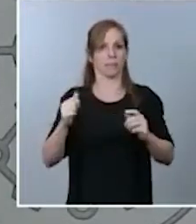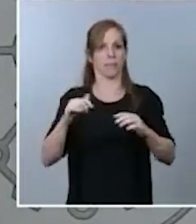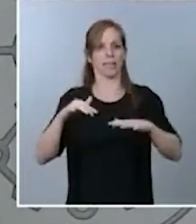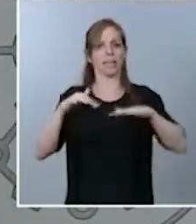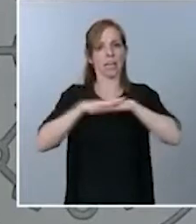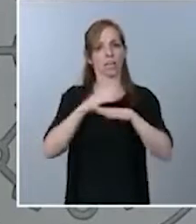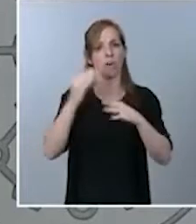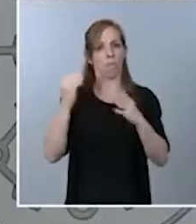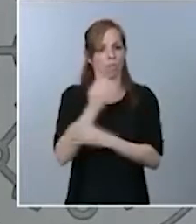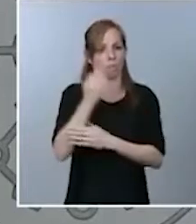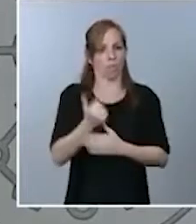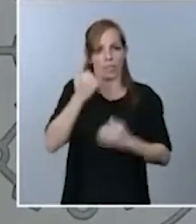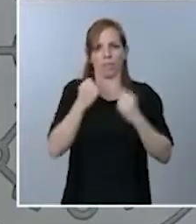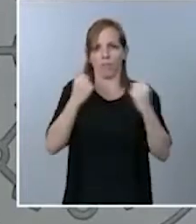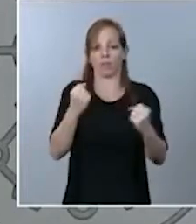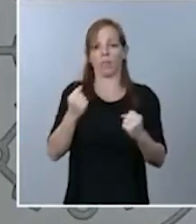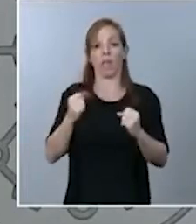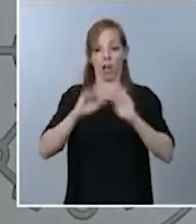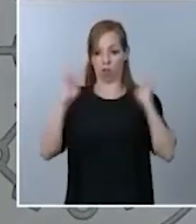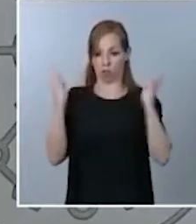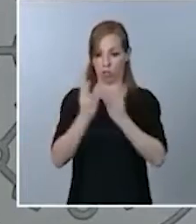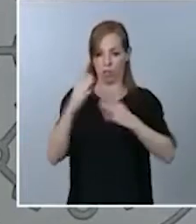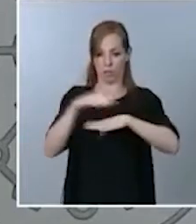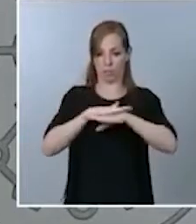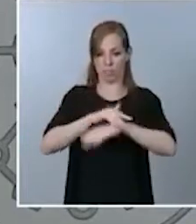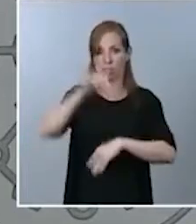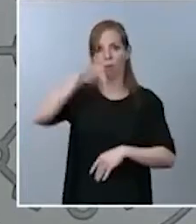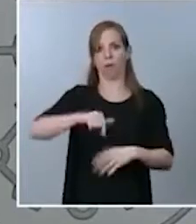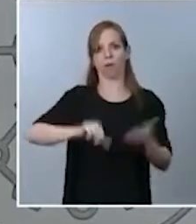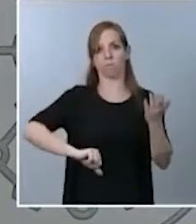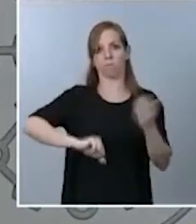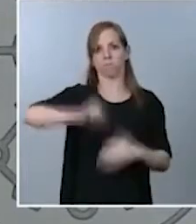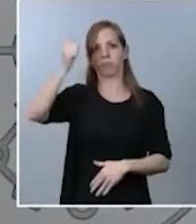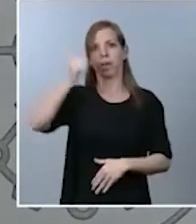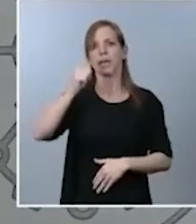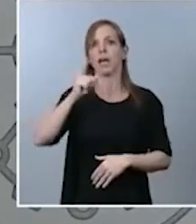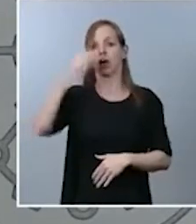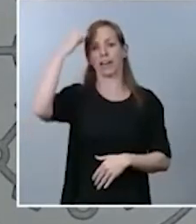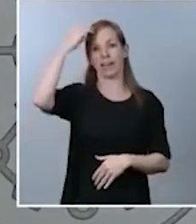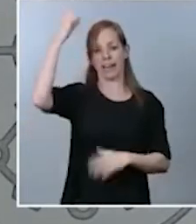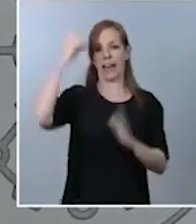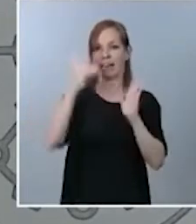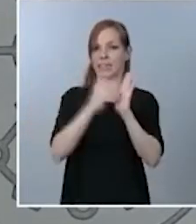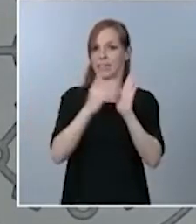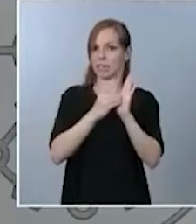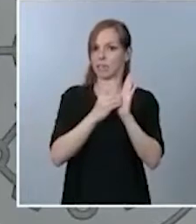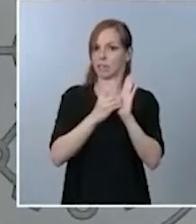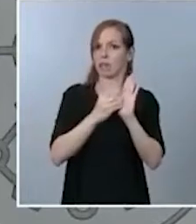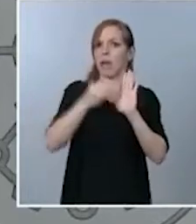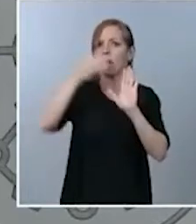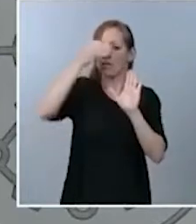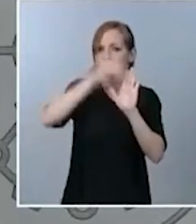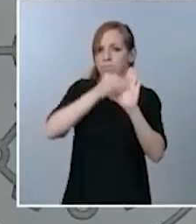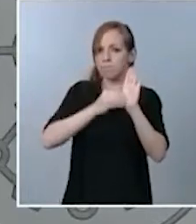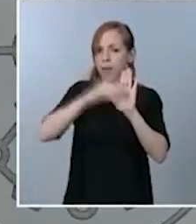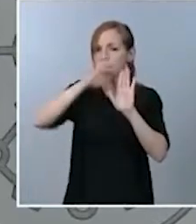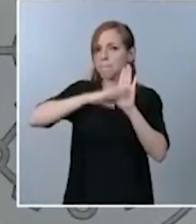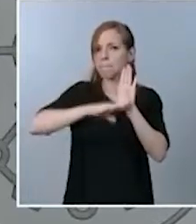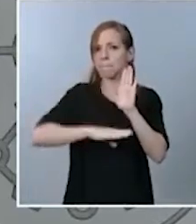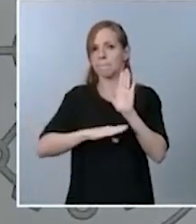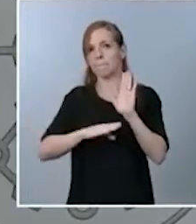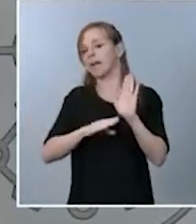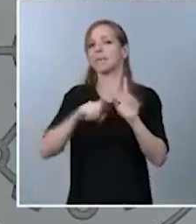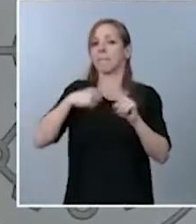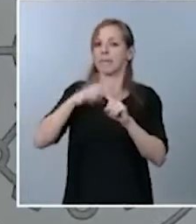aprobado también, en el día de hoy, un real decreto que contiene las bases reguladoras y la convocatoria de ayudas